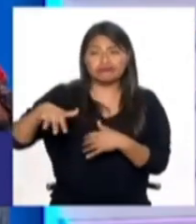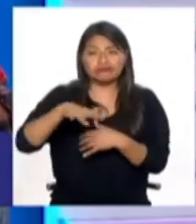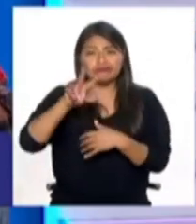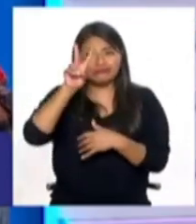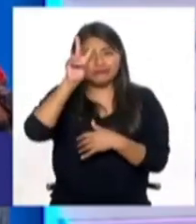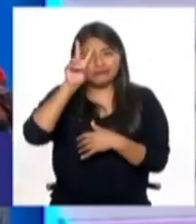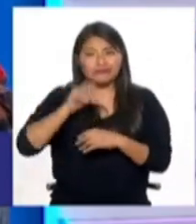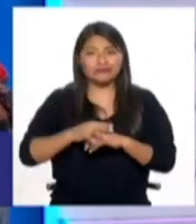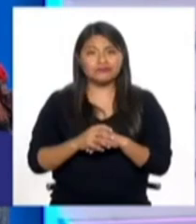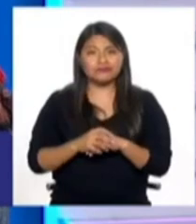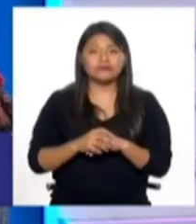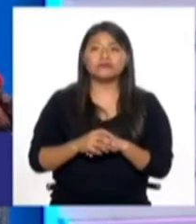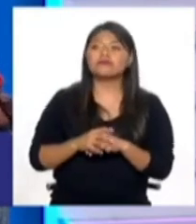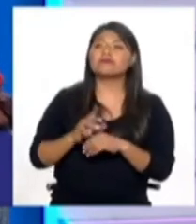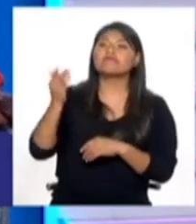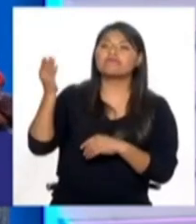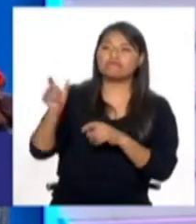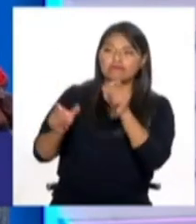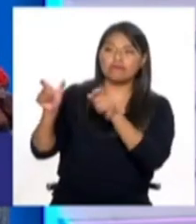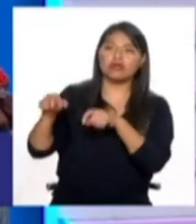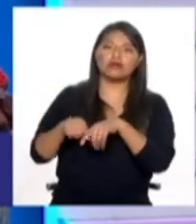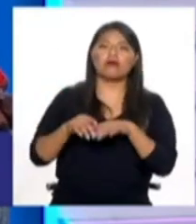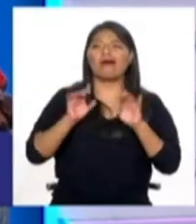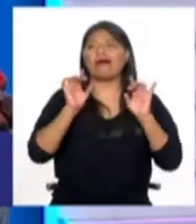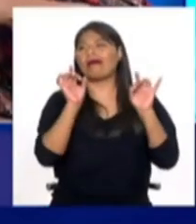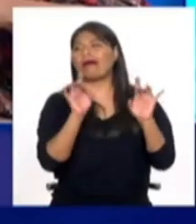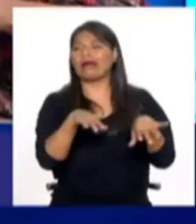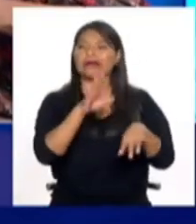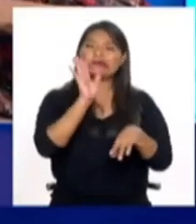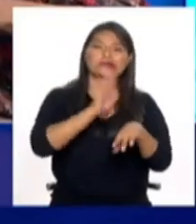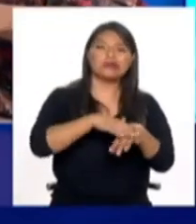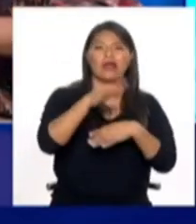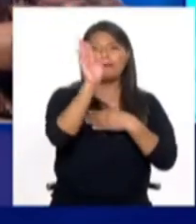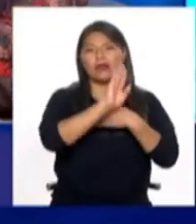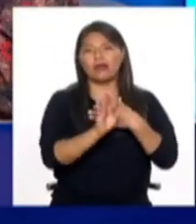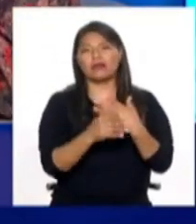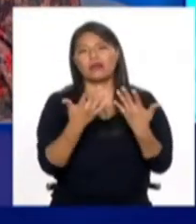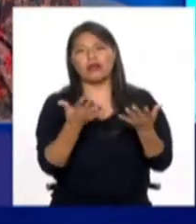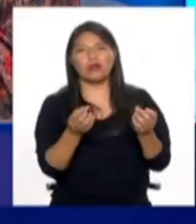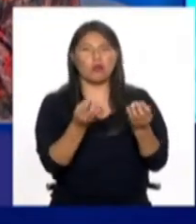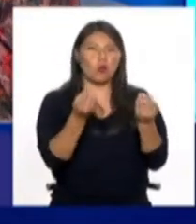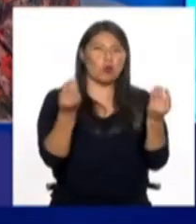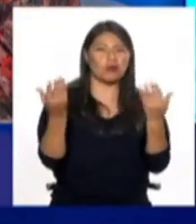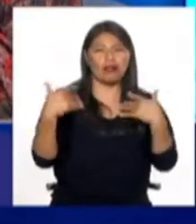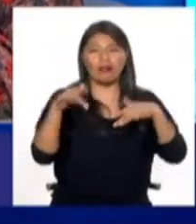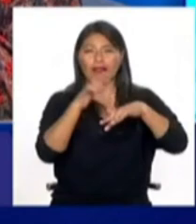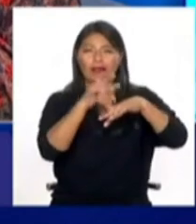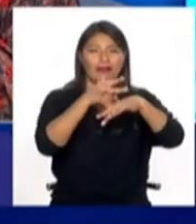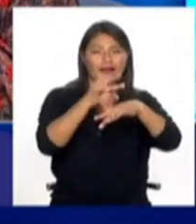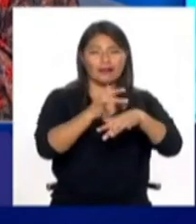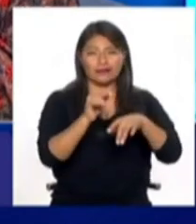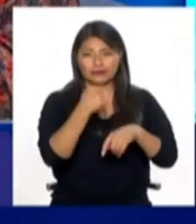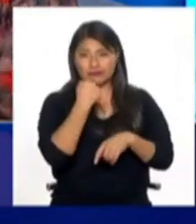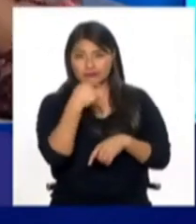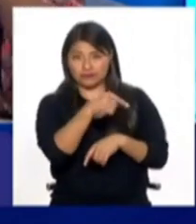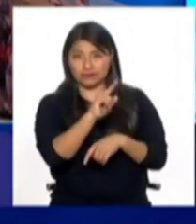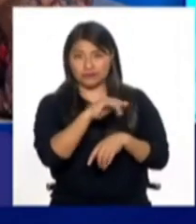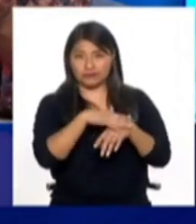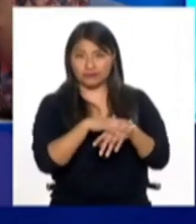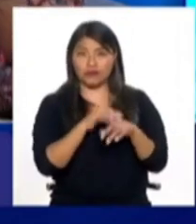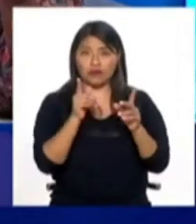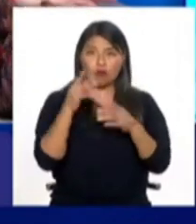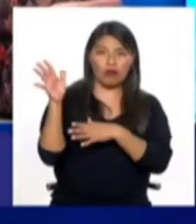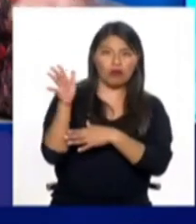mencionas, hay gente que ha dicho que es una exageración, que hay una hipersensibilización con el tema y además hemos visto hasta